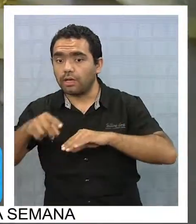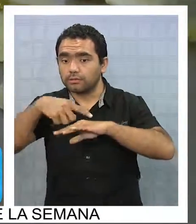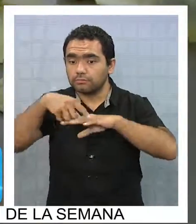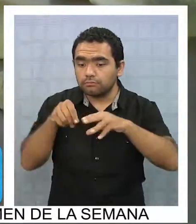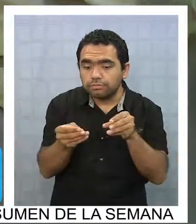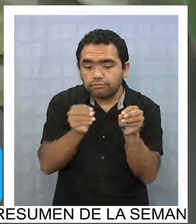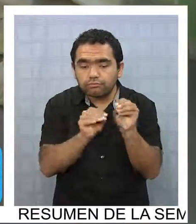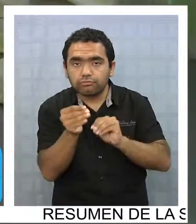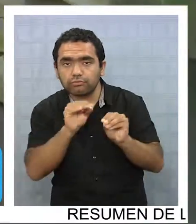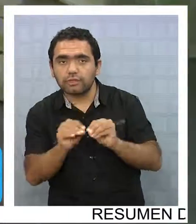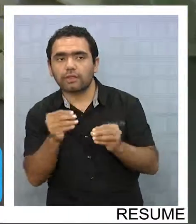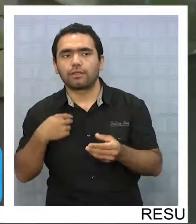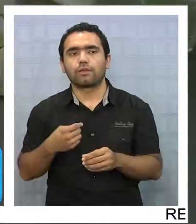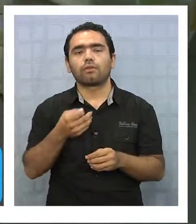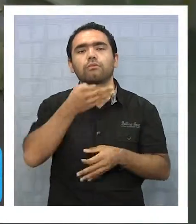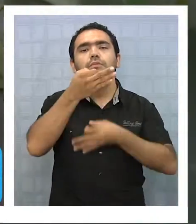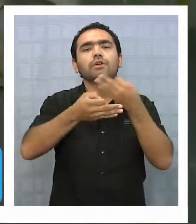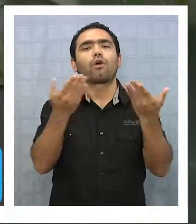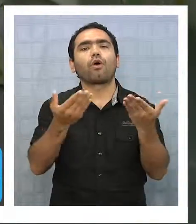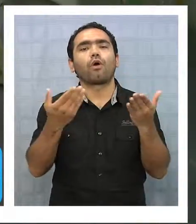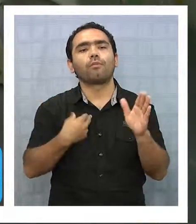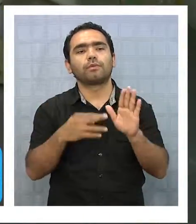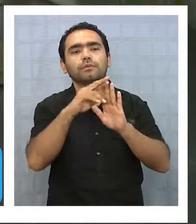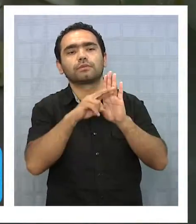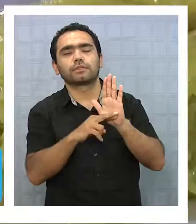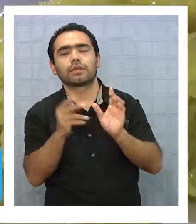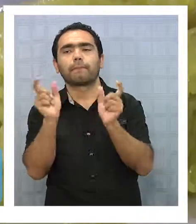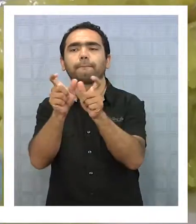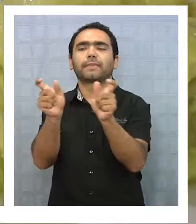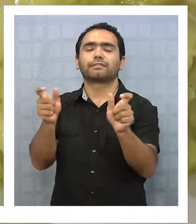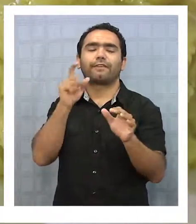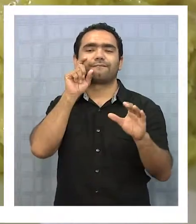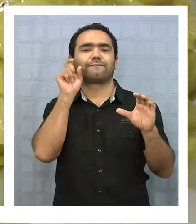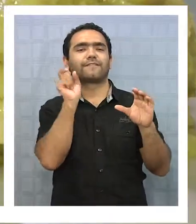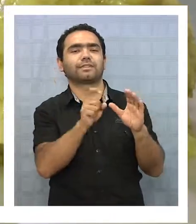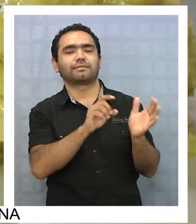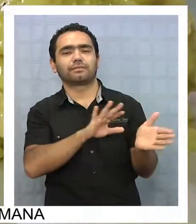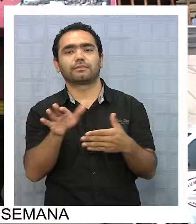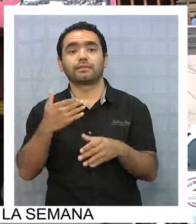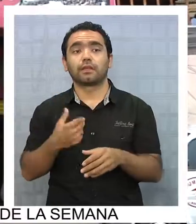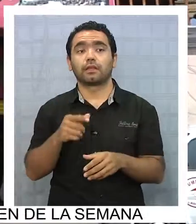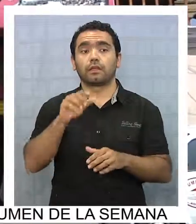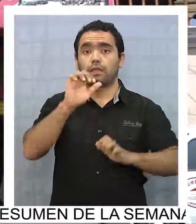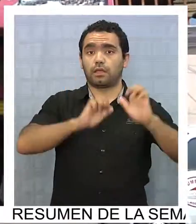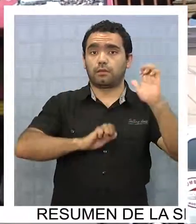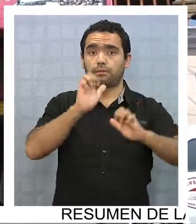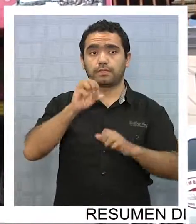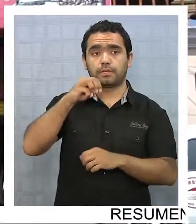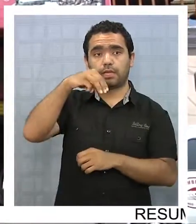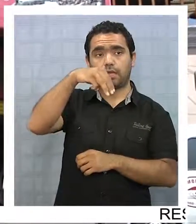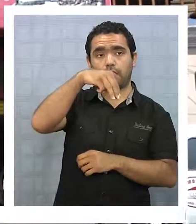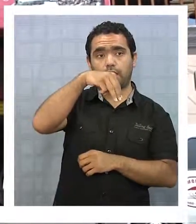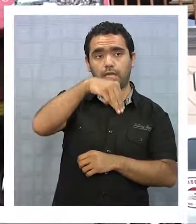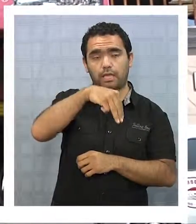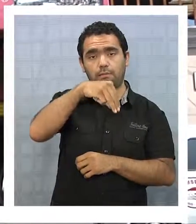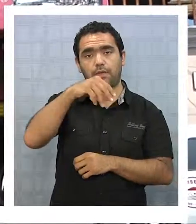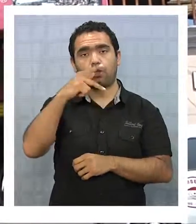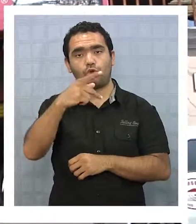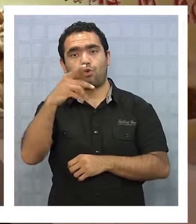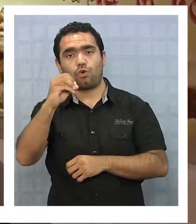a este rubro cuentan cuáles son sus recetas y los clientes sus preferencias. La empresa Emeko,